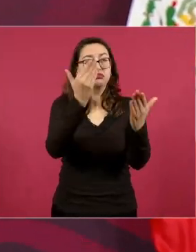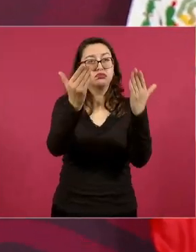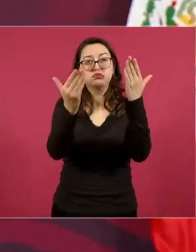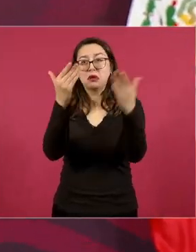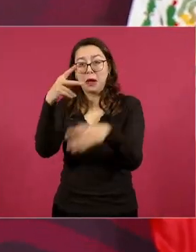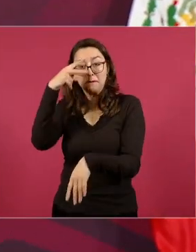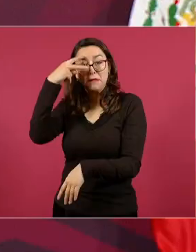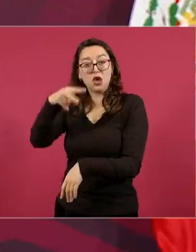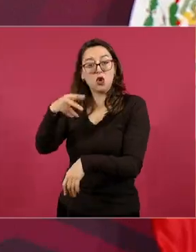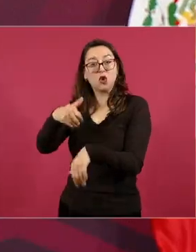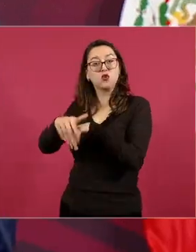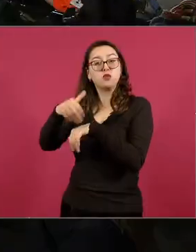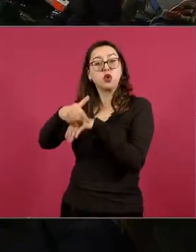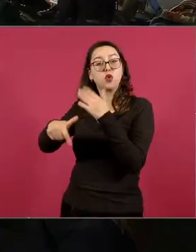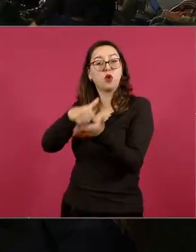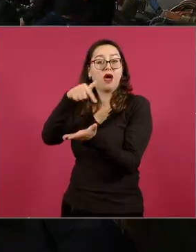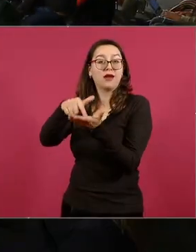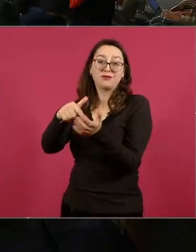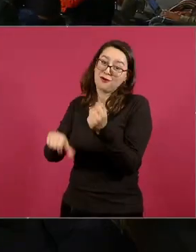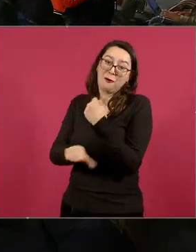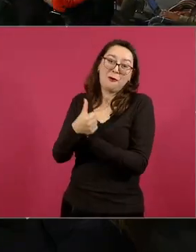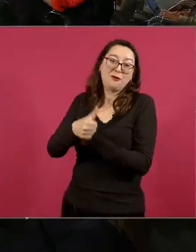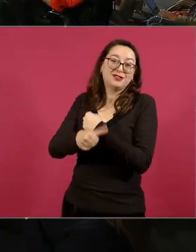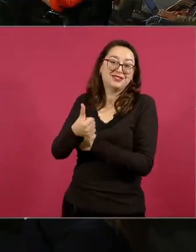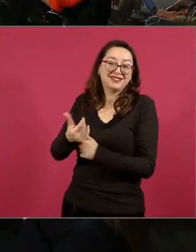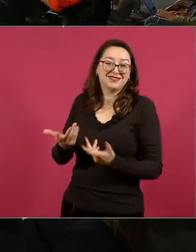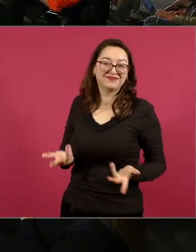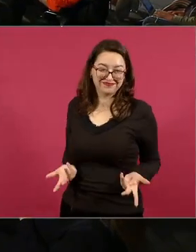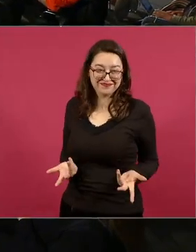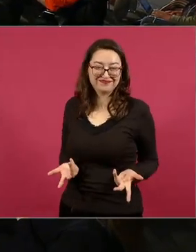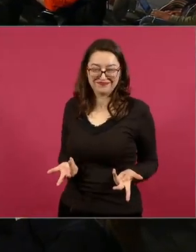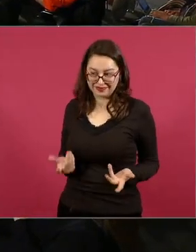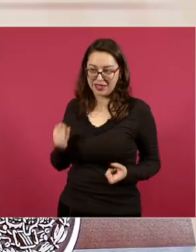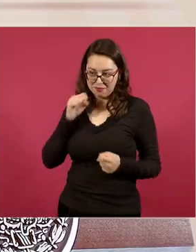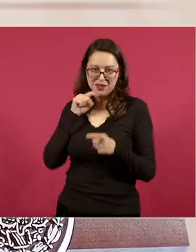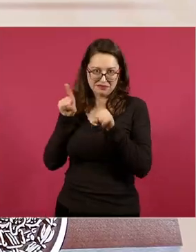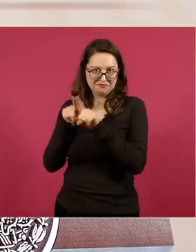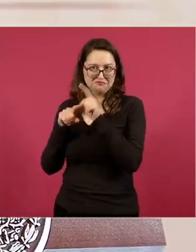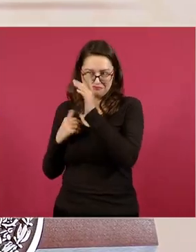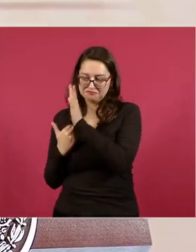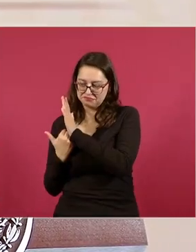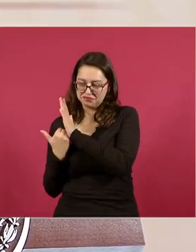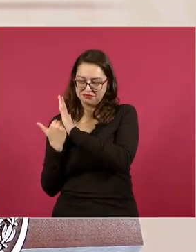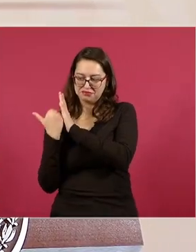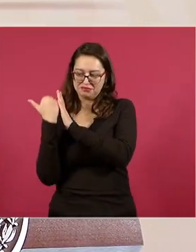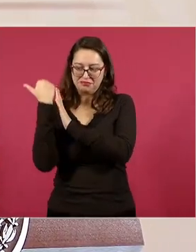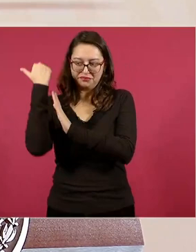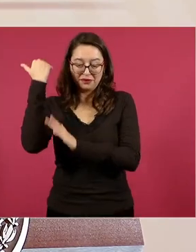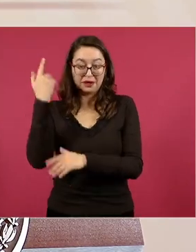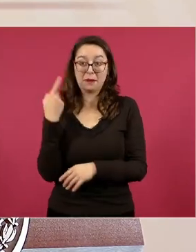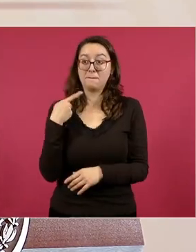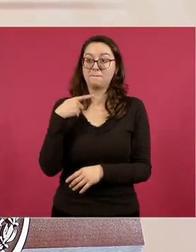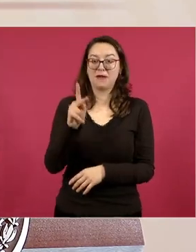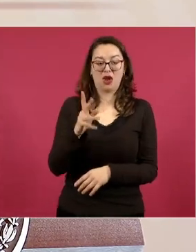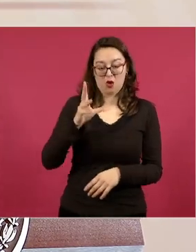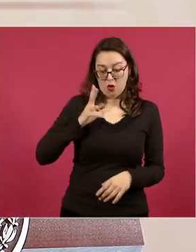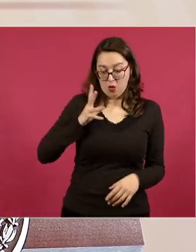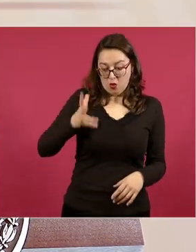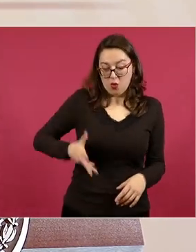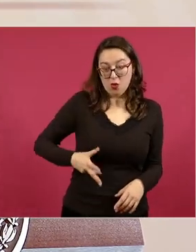ya somos entonces es un orgullo lo mexicano